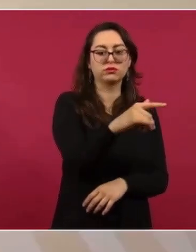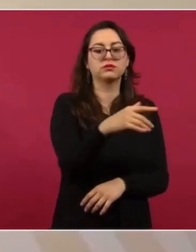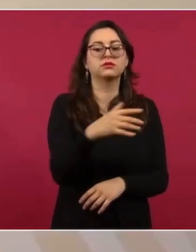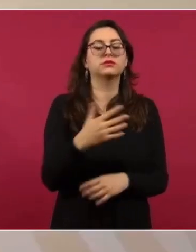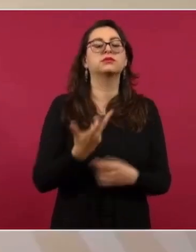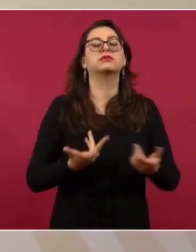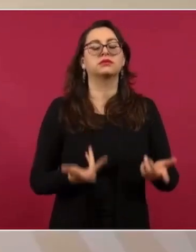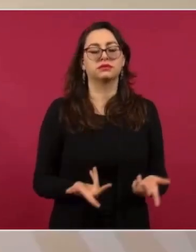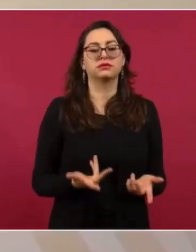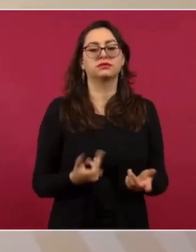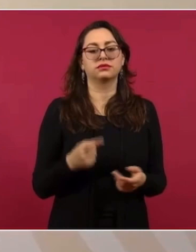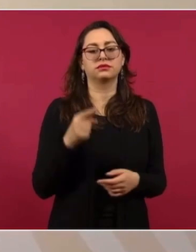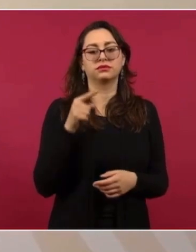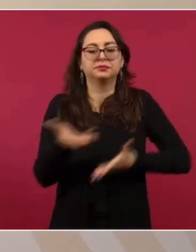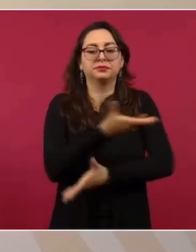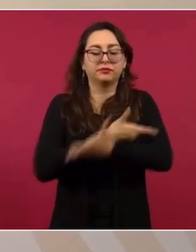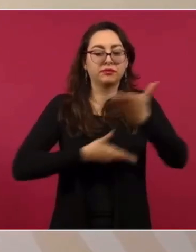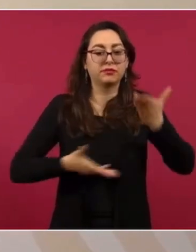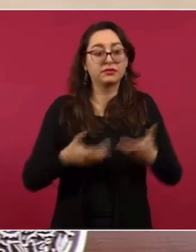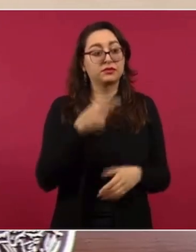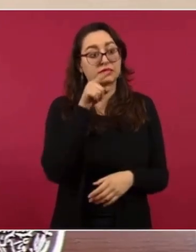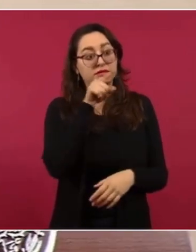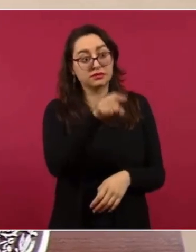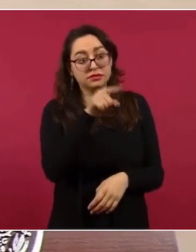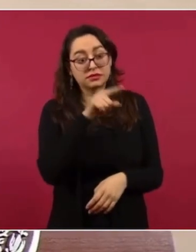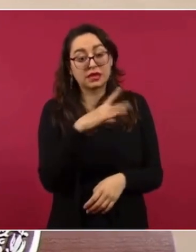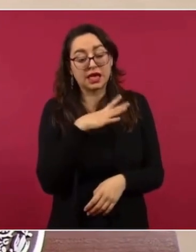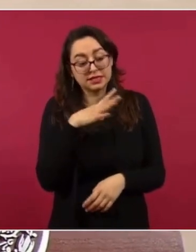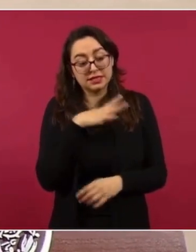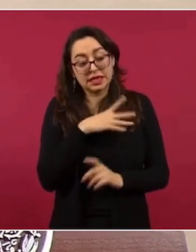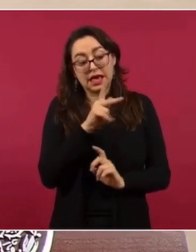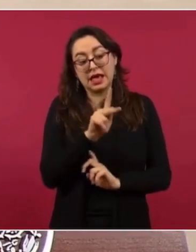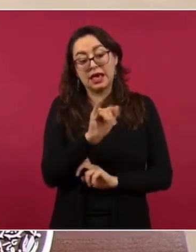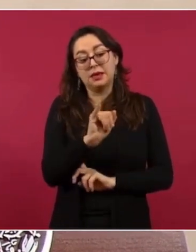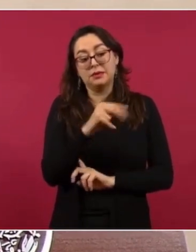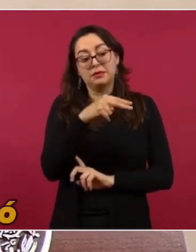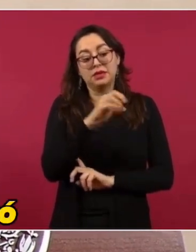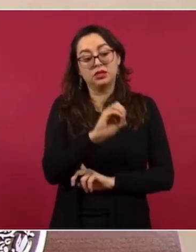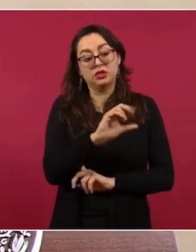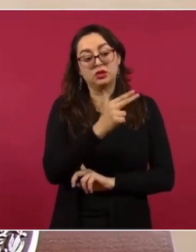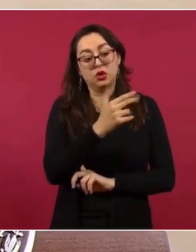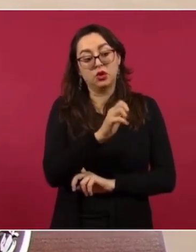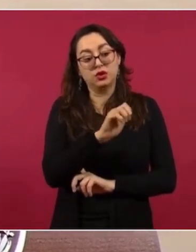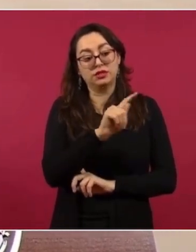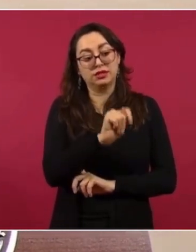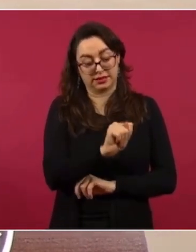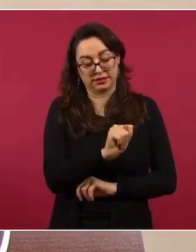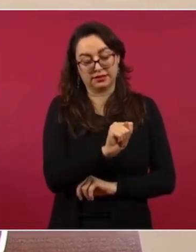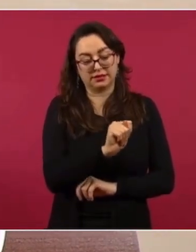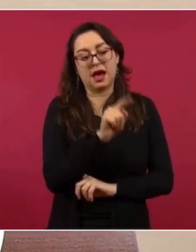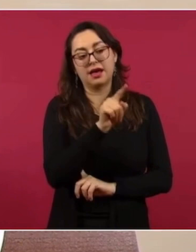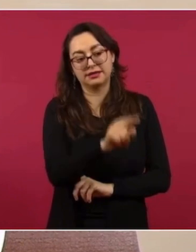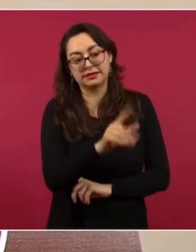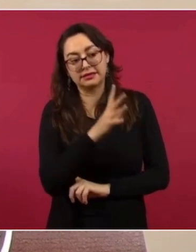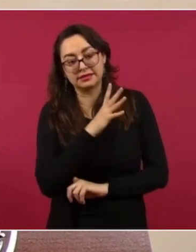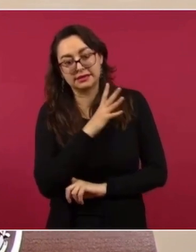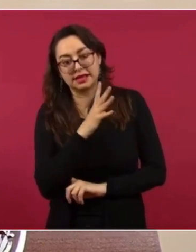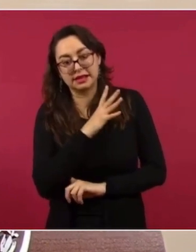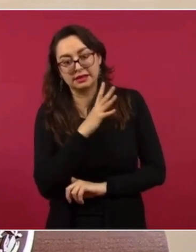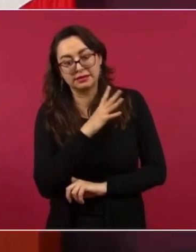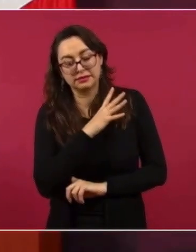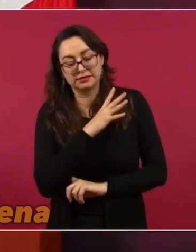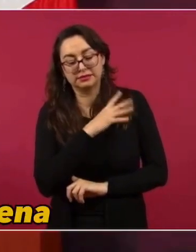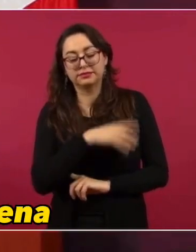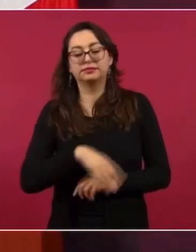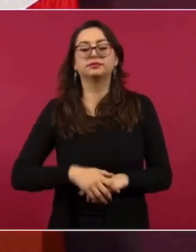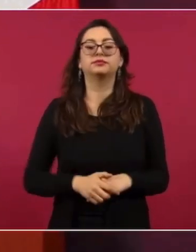entre otros Pinochetes. Y me cuenta el finado Gabo, me contó, de que se la pasó toda